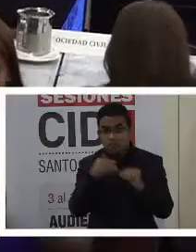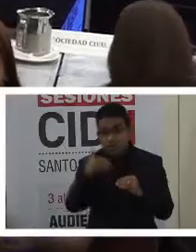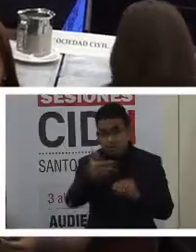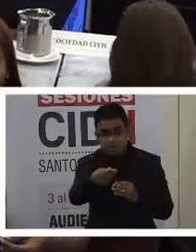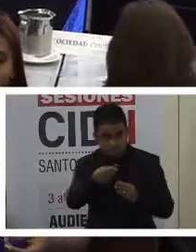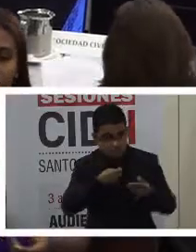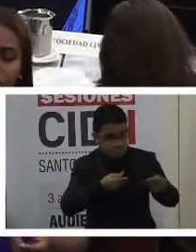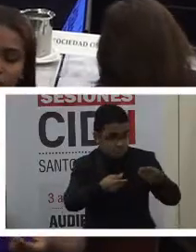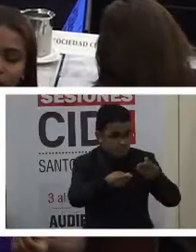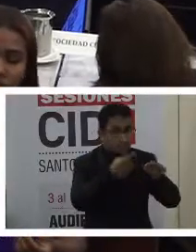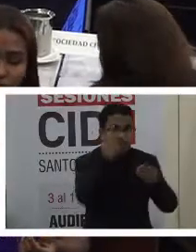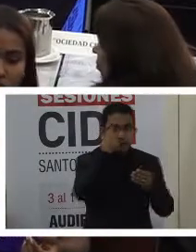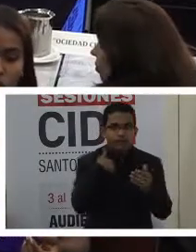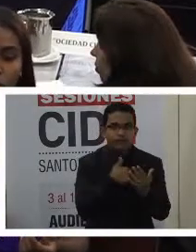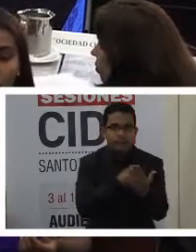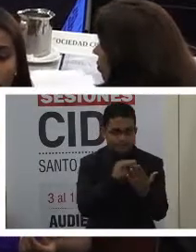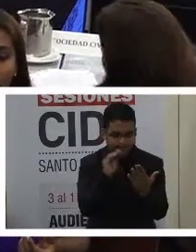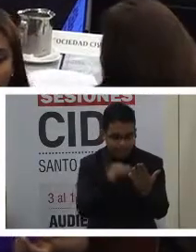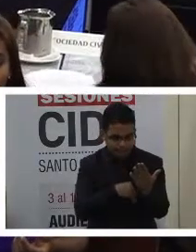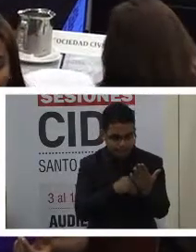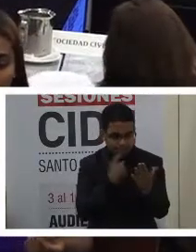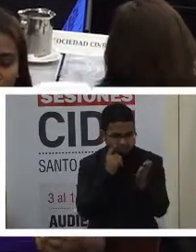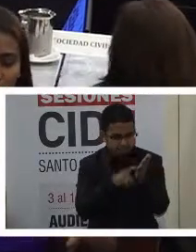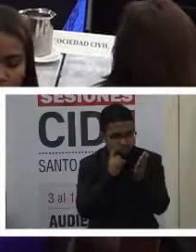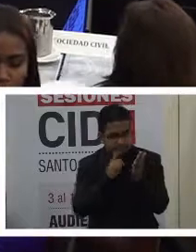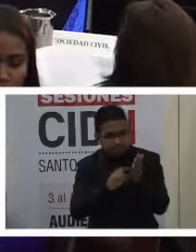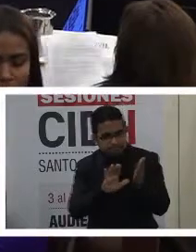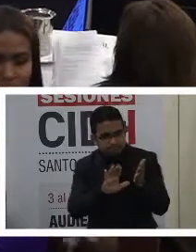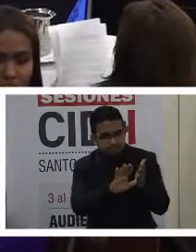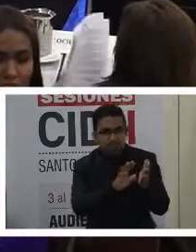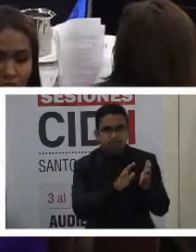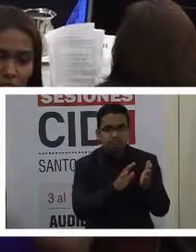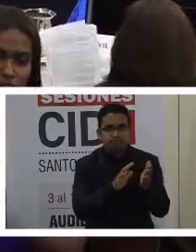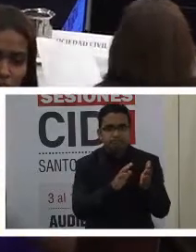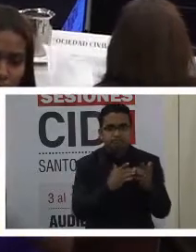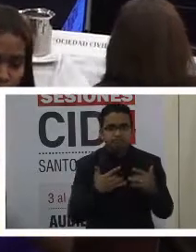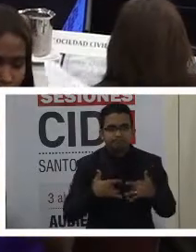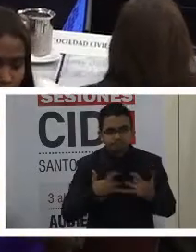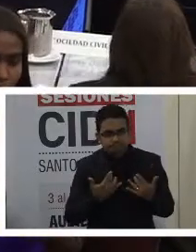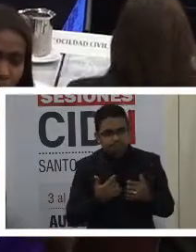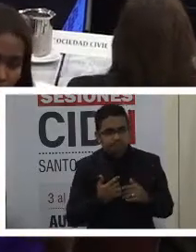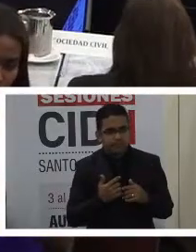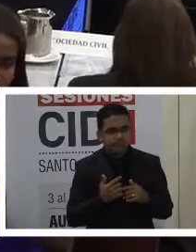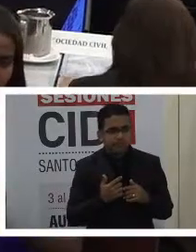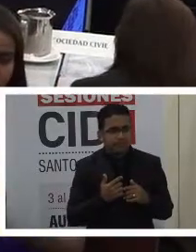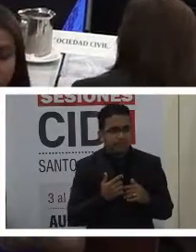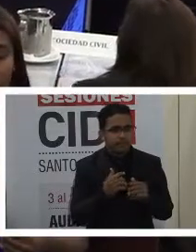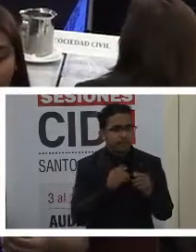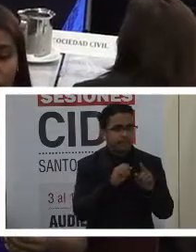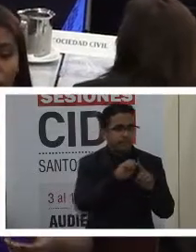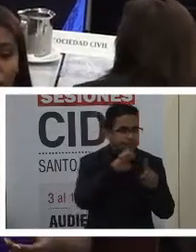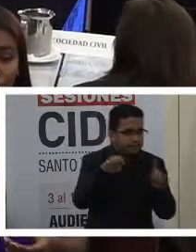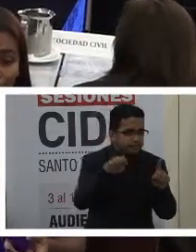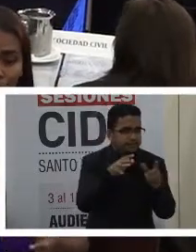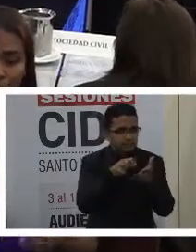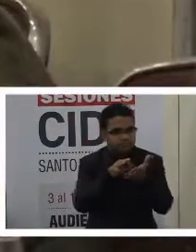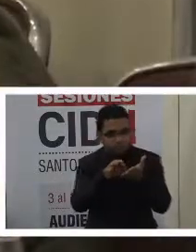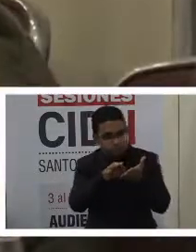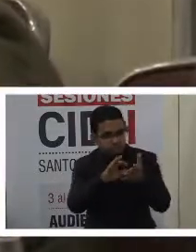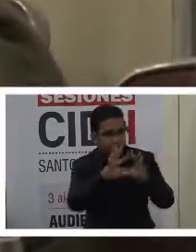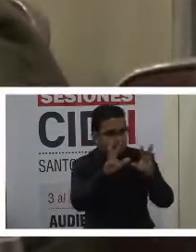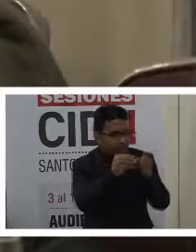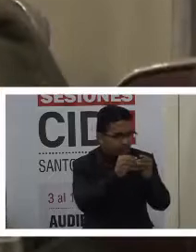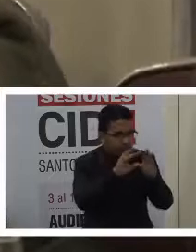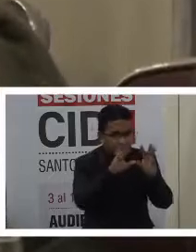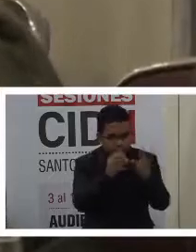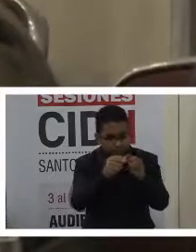la identificación particularmente de lo que representan las estadísticas y poder,